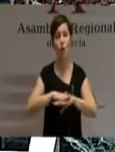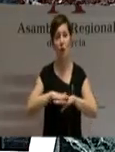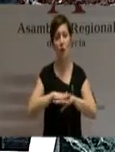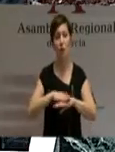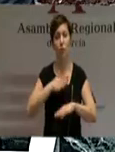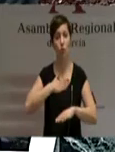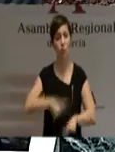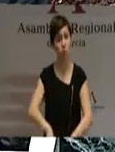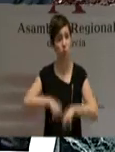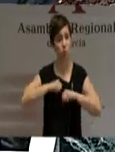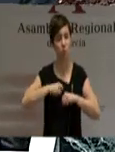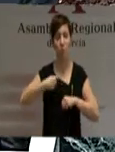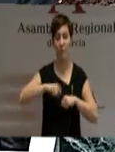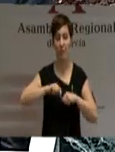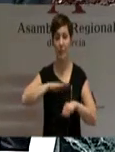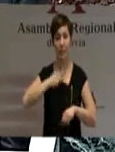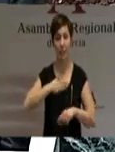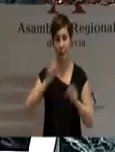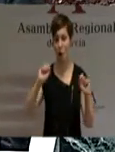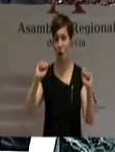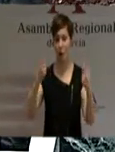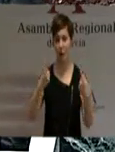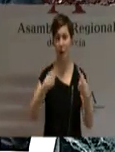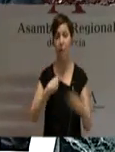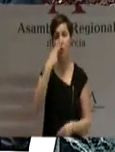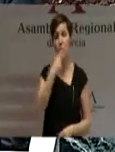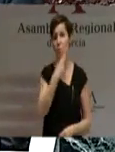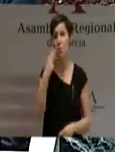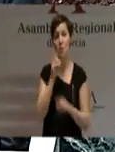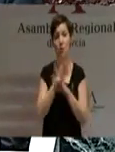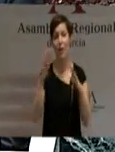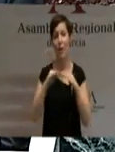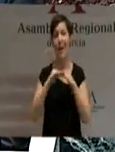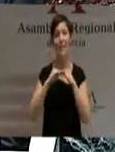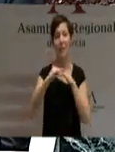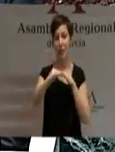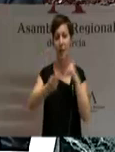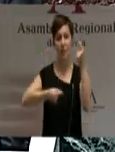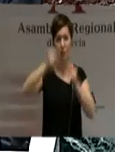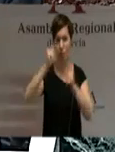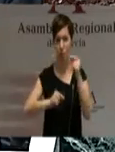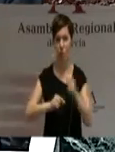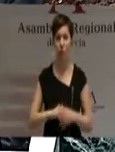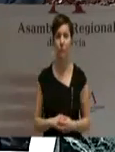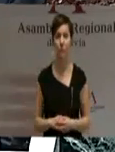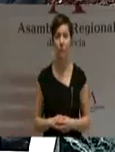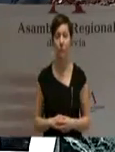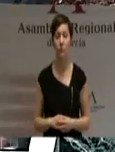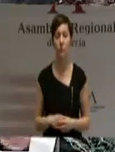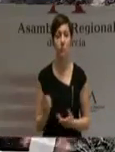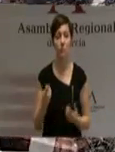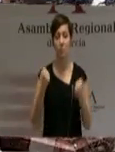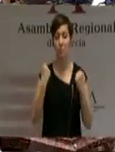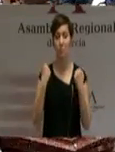si soy investido presidente, estará comprometido con la estabilidad presupuestaria. Se trata de un pilar